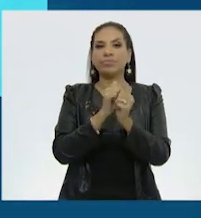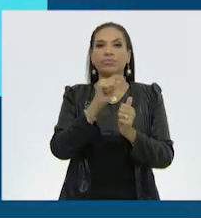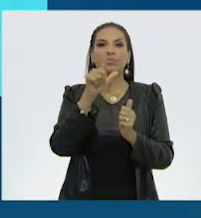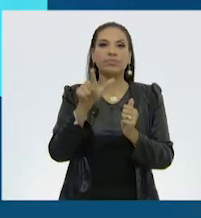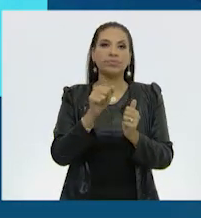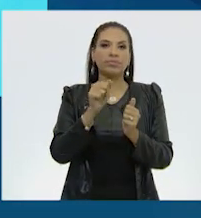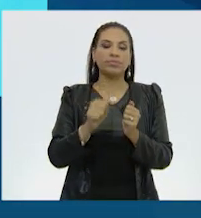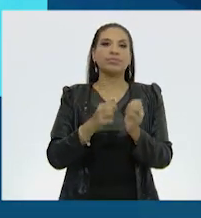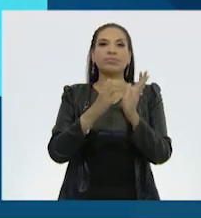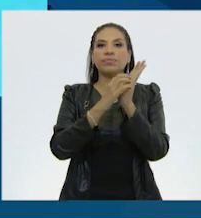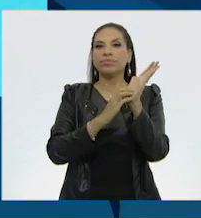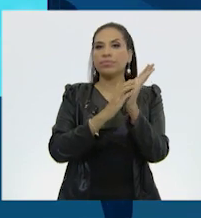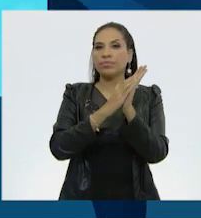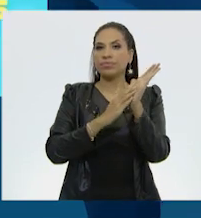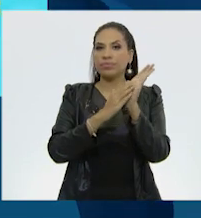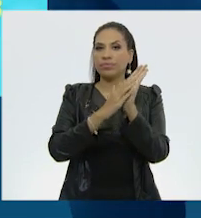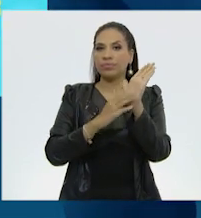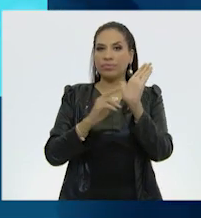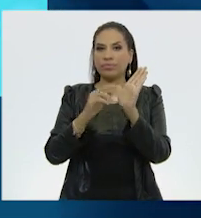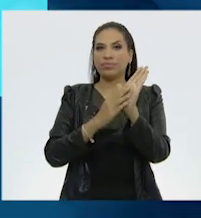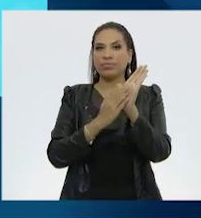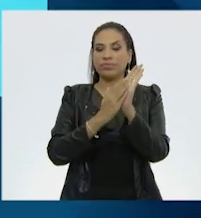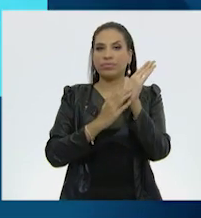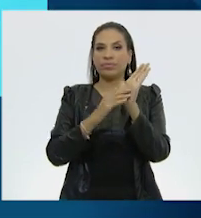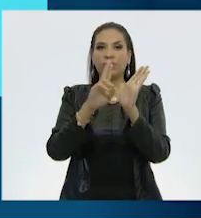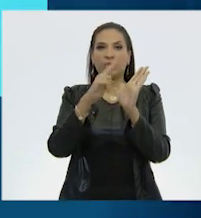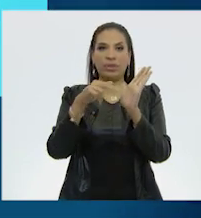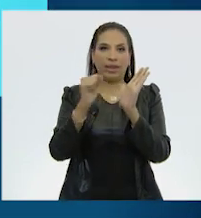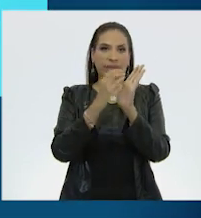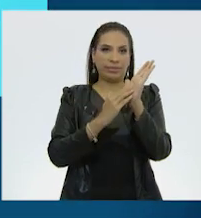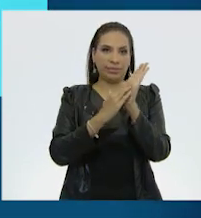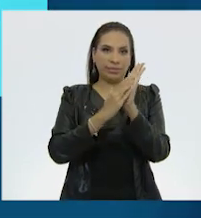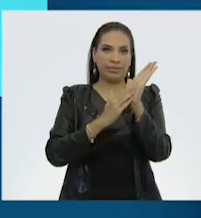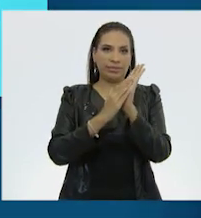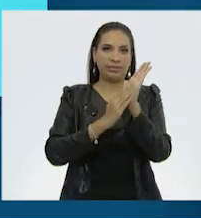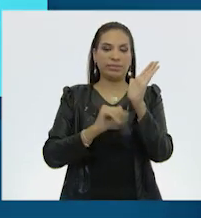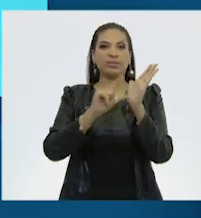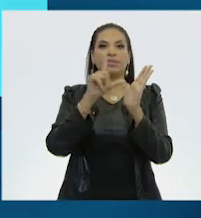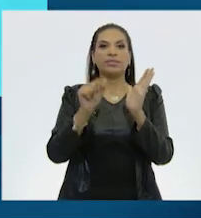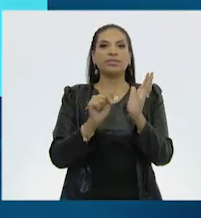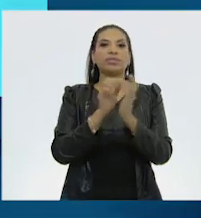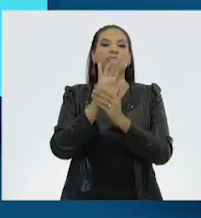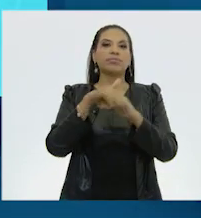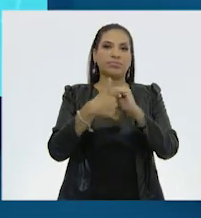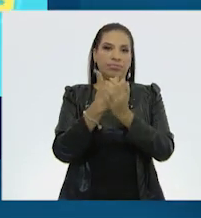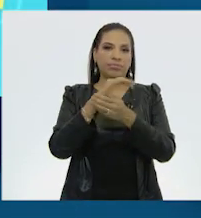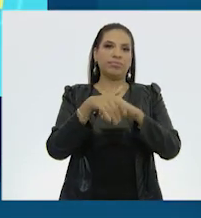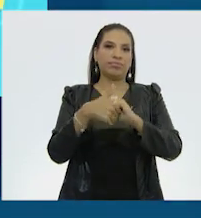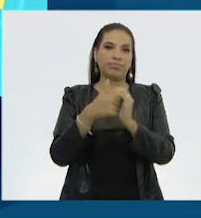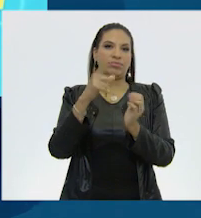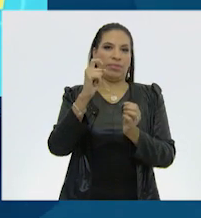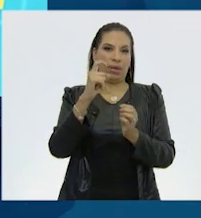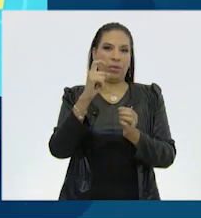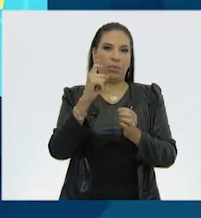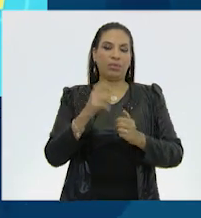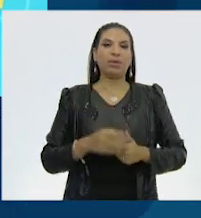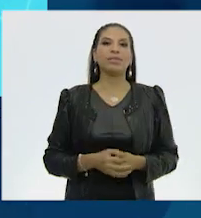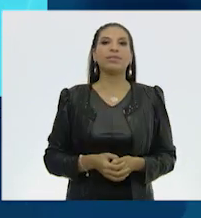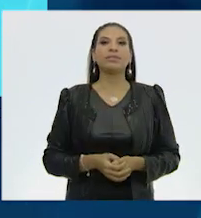Ahora, como que rasguñas la palma de tus manos para lavar tus uñas. Enjuaga tus manos con agua.